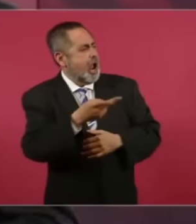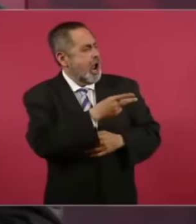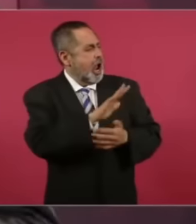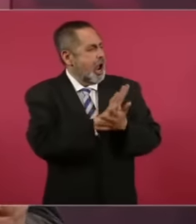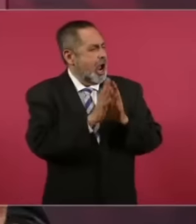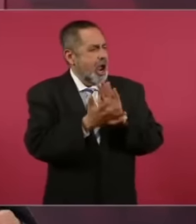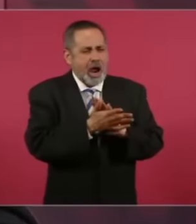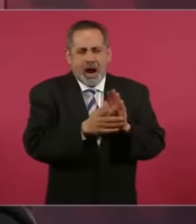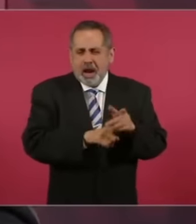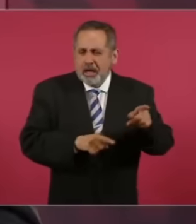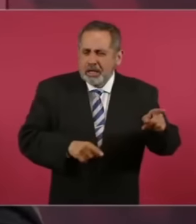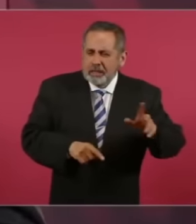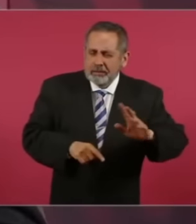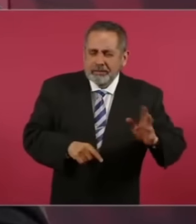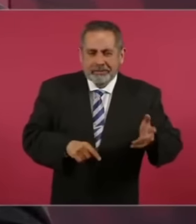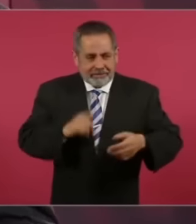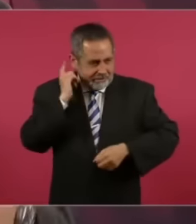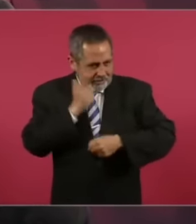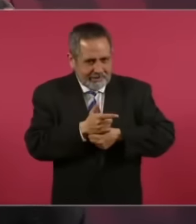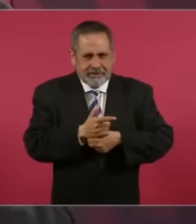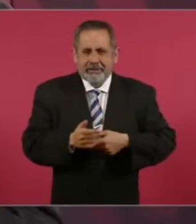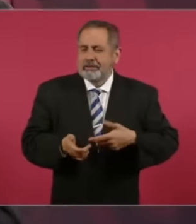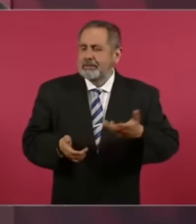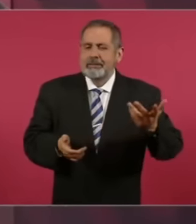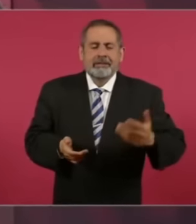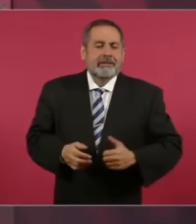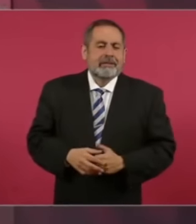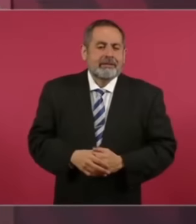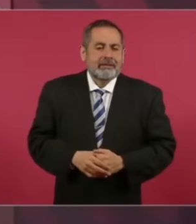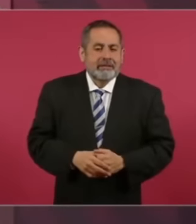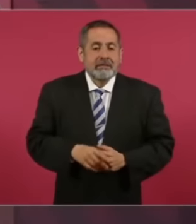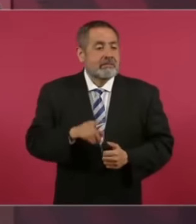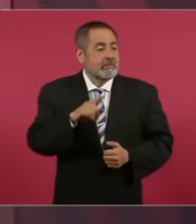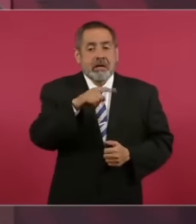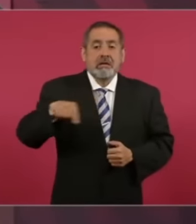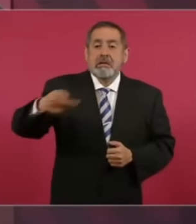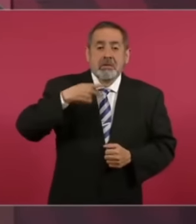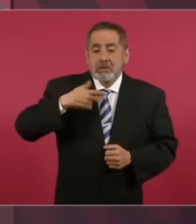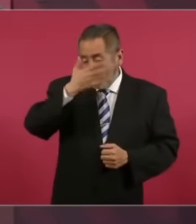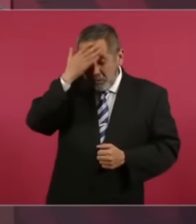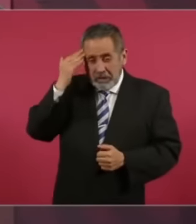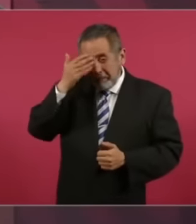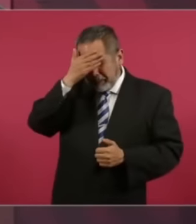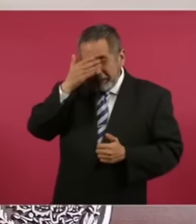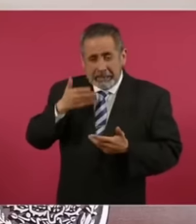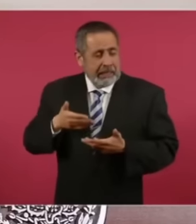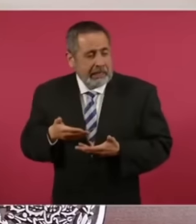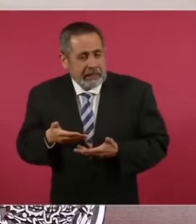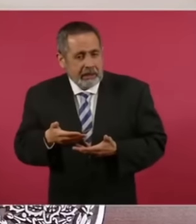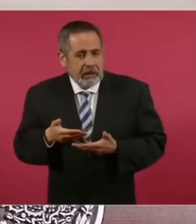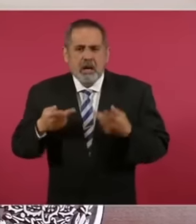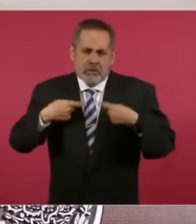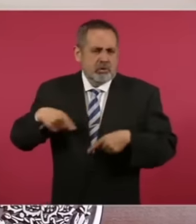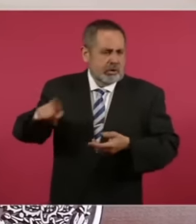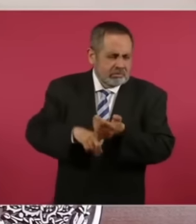Este Pues La gente Que es muy